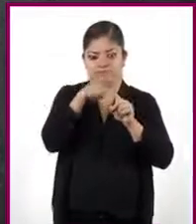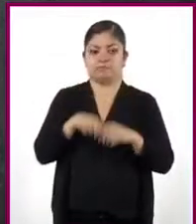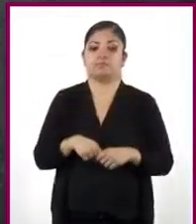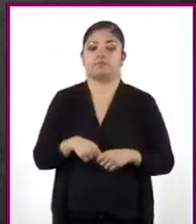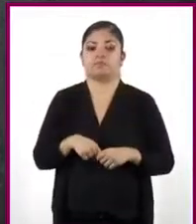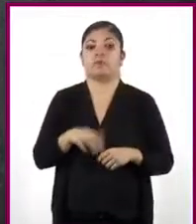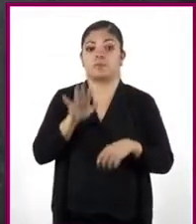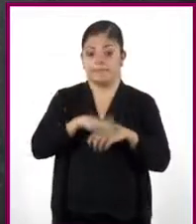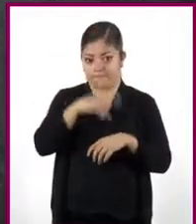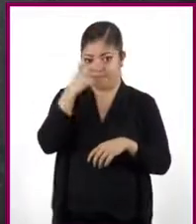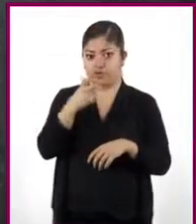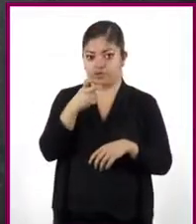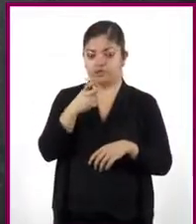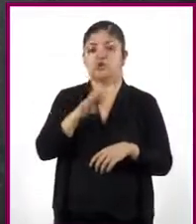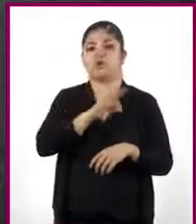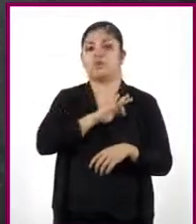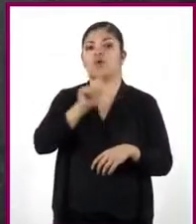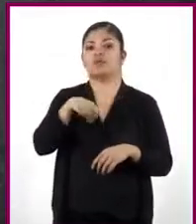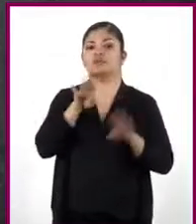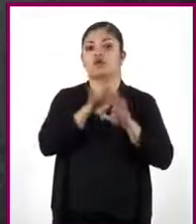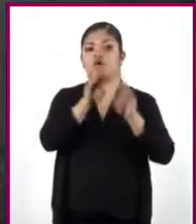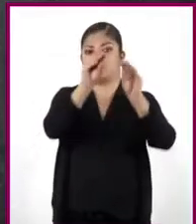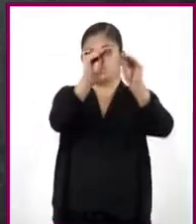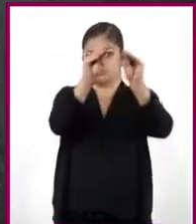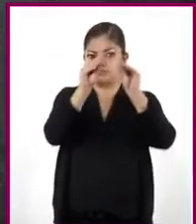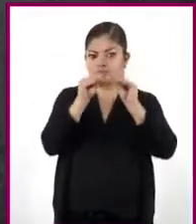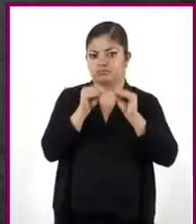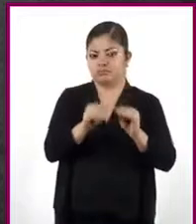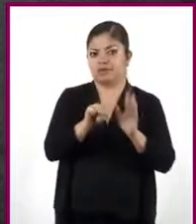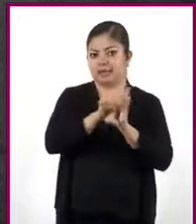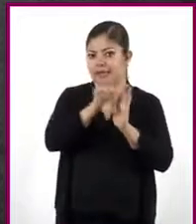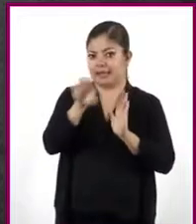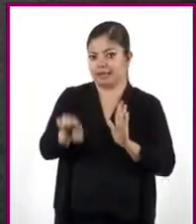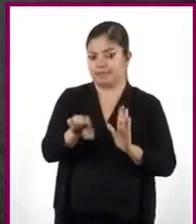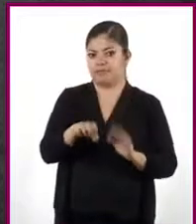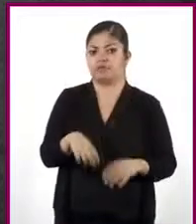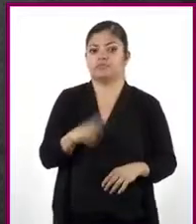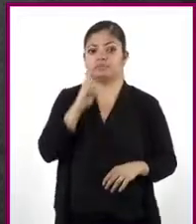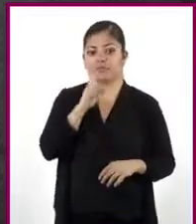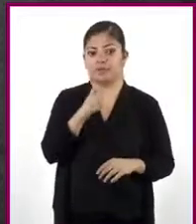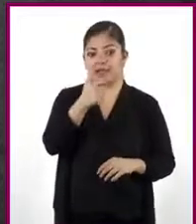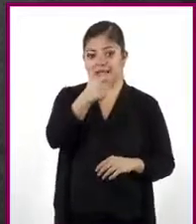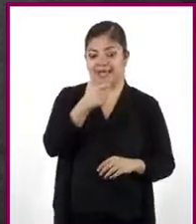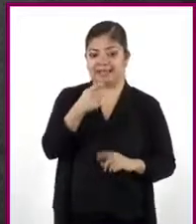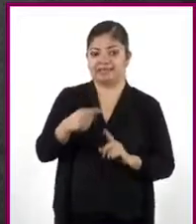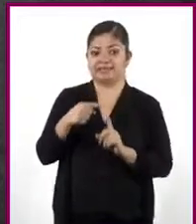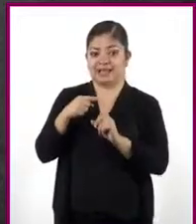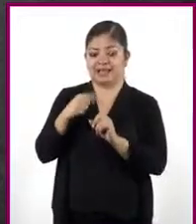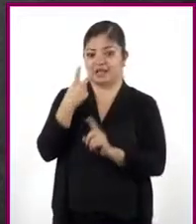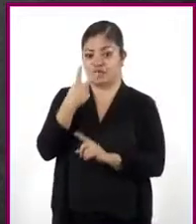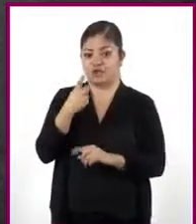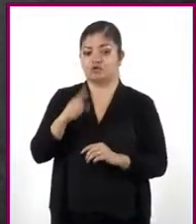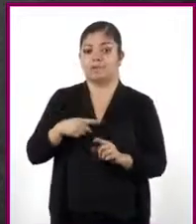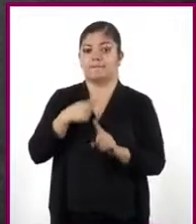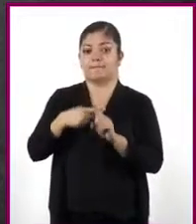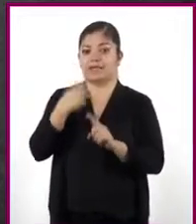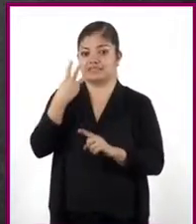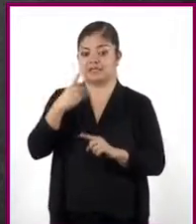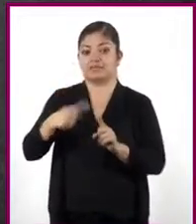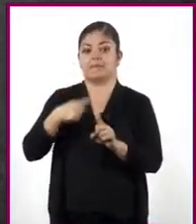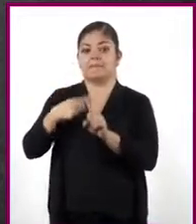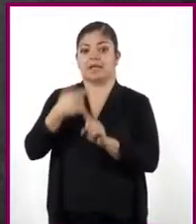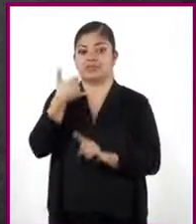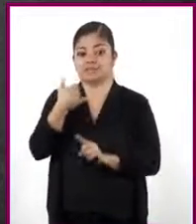Entonces, podemos representar el perímetro de este rectángulo como X entre 2 más 3 más Y